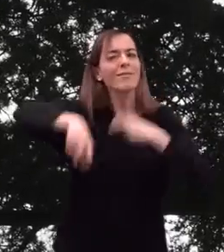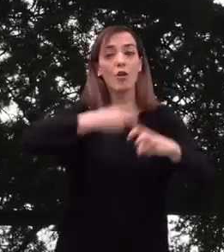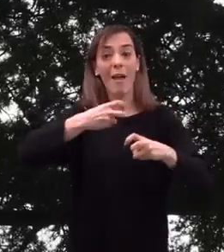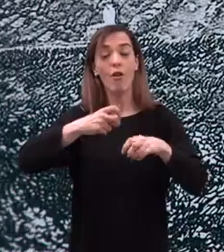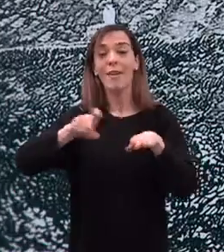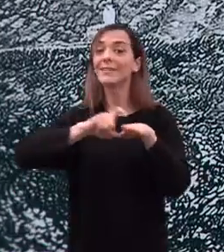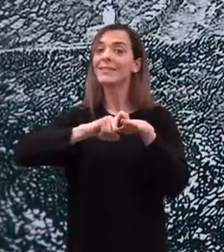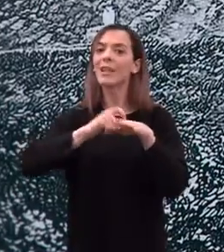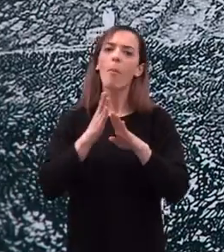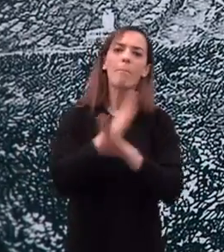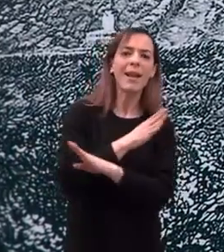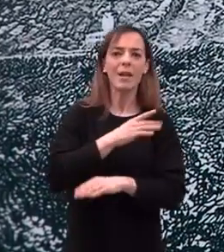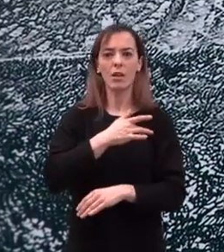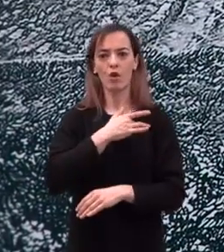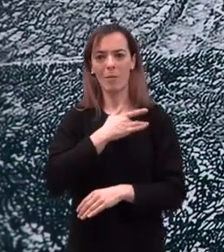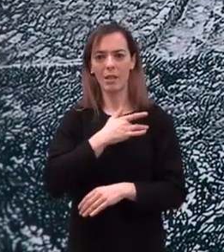prerromántico.